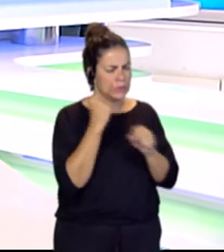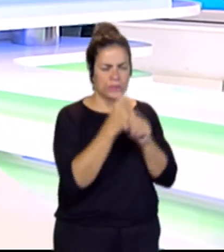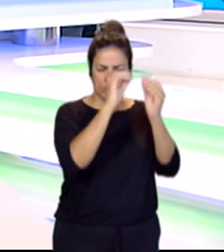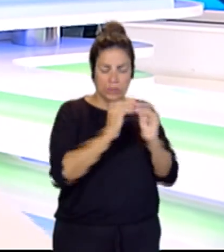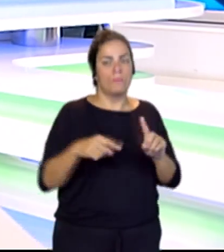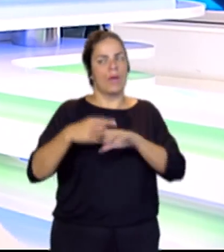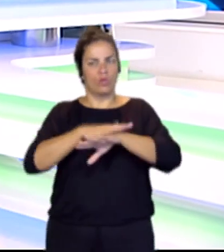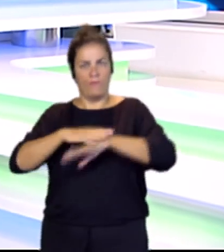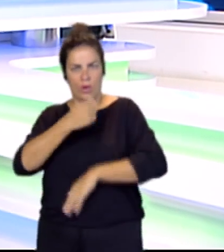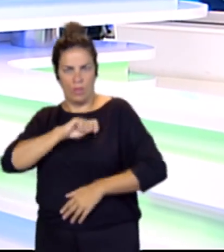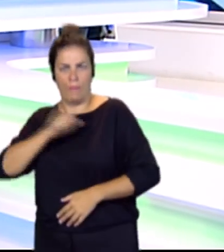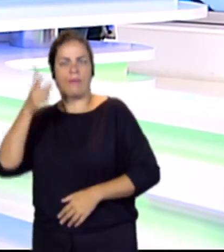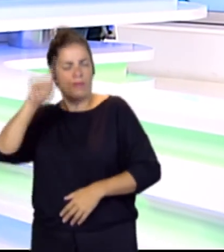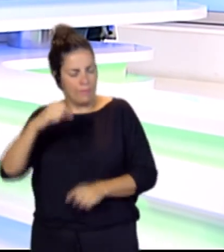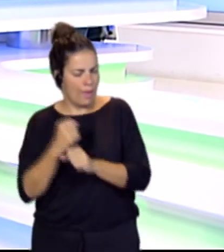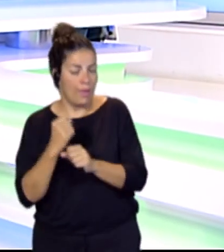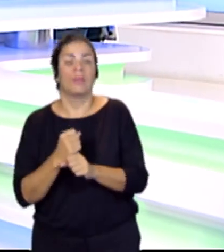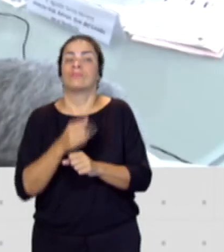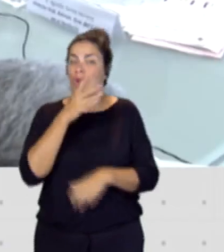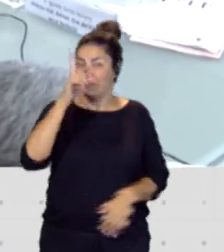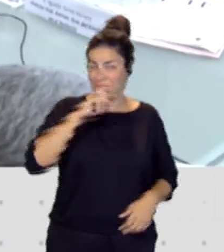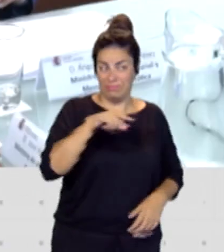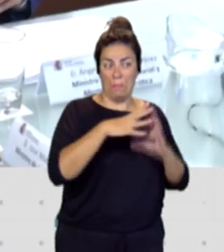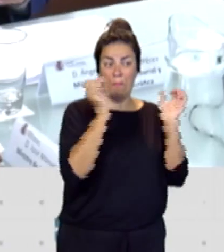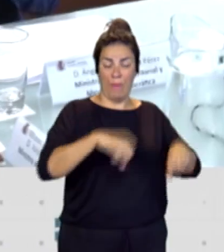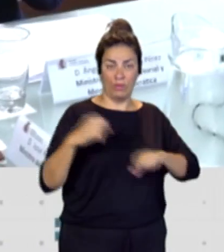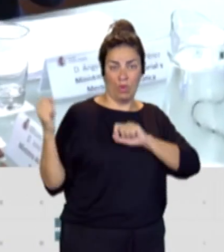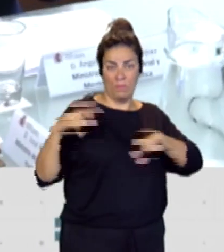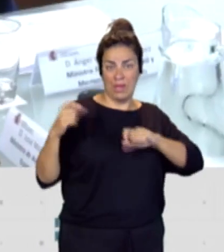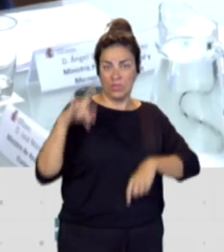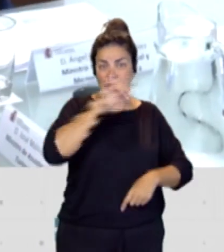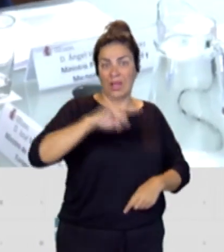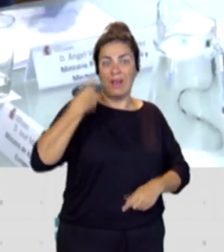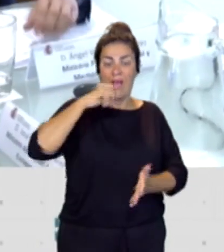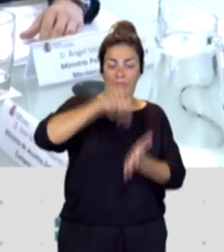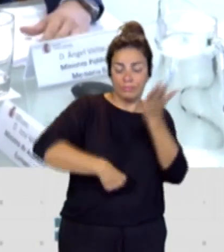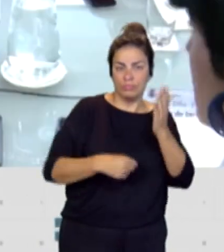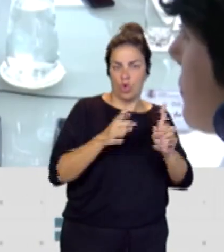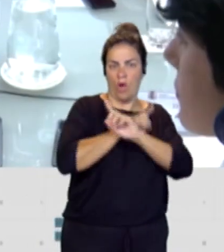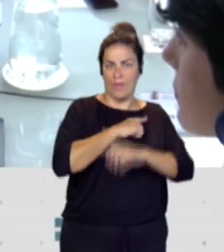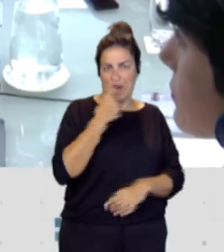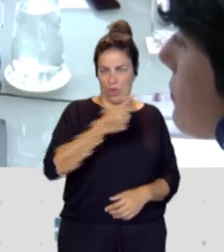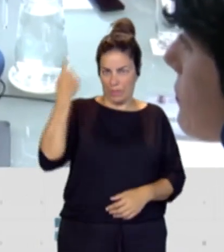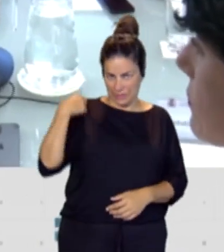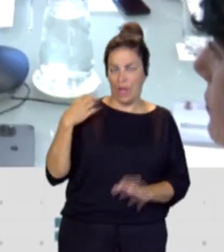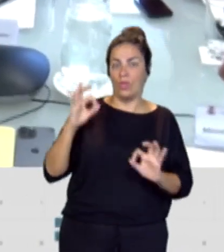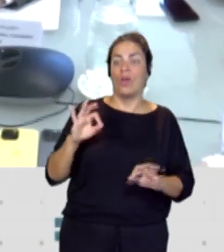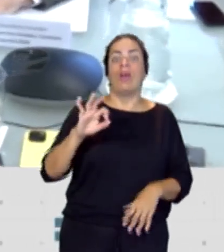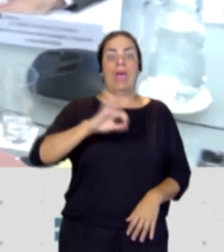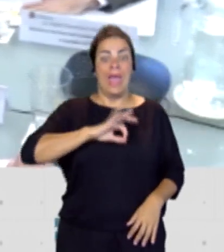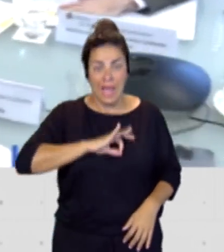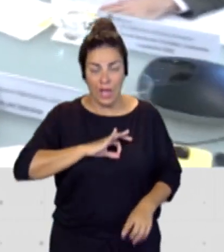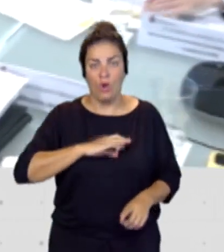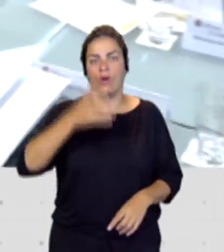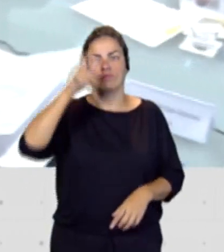de España. Recordar que el pacto de migración de Canarias se firma en noviembre del año pasado. En enero, Ángel Víctor